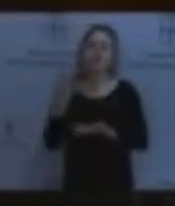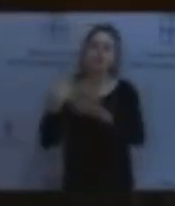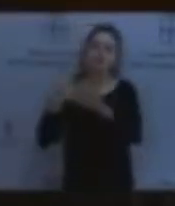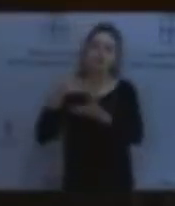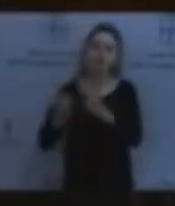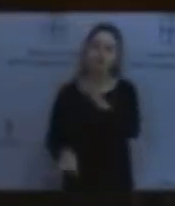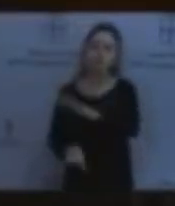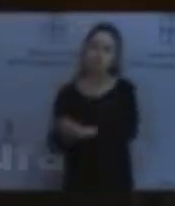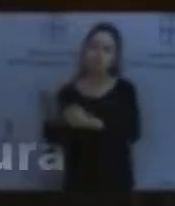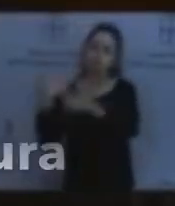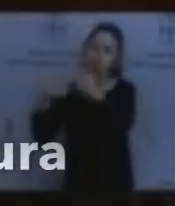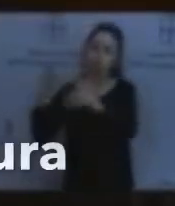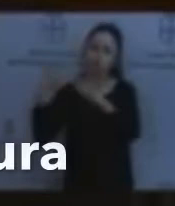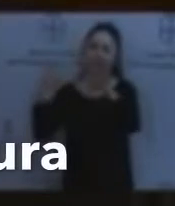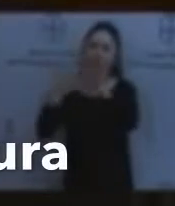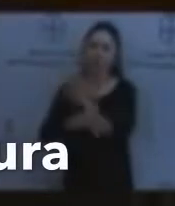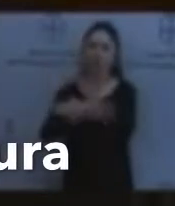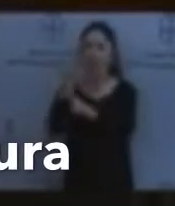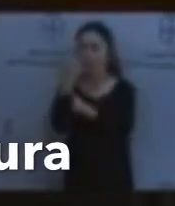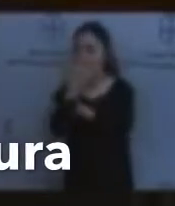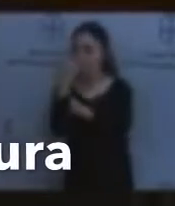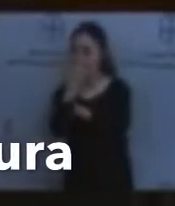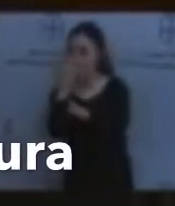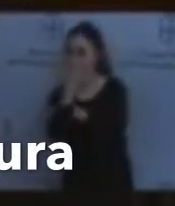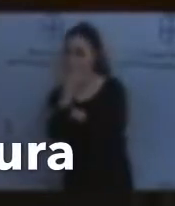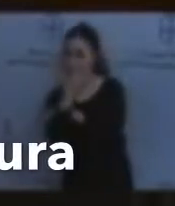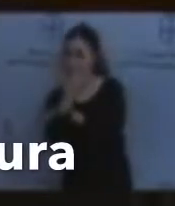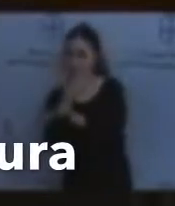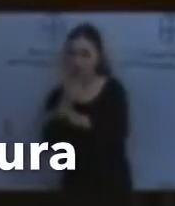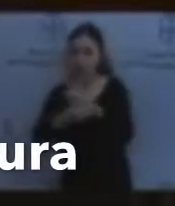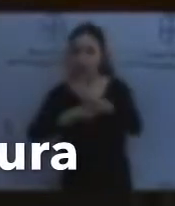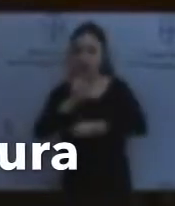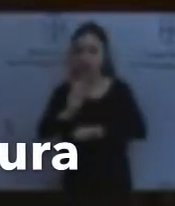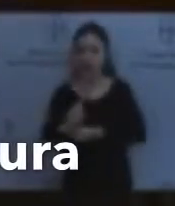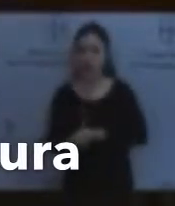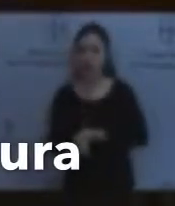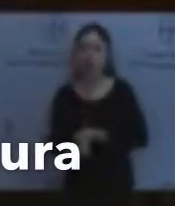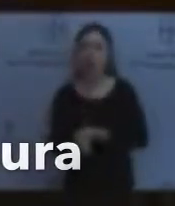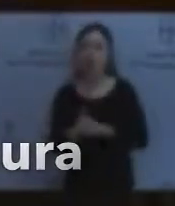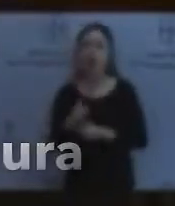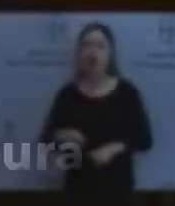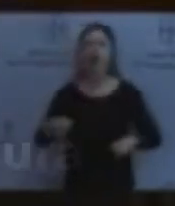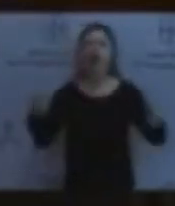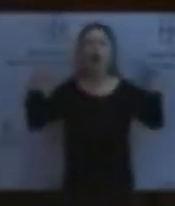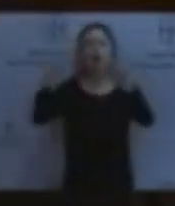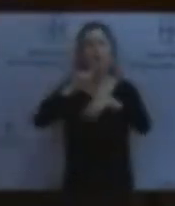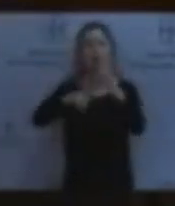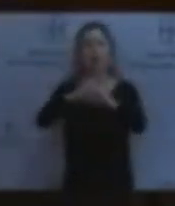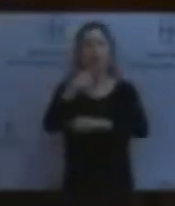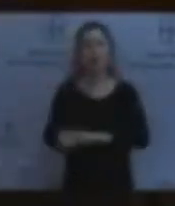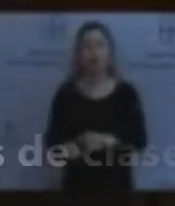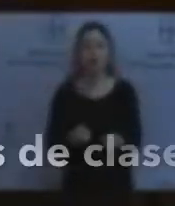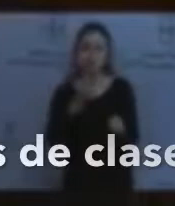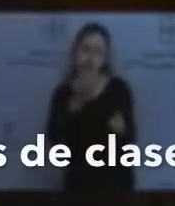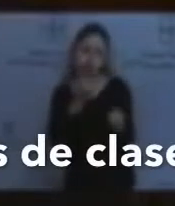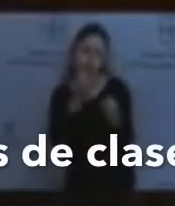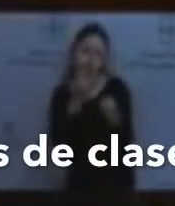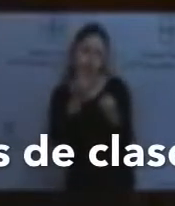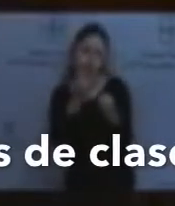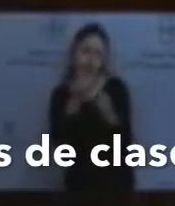inocencia para después lanzar todo tipo de basura cuyo único fin es, como decía,